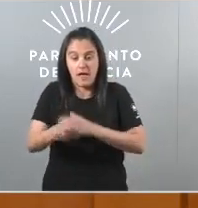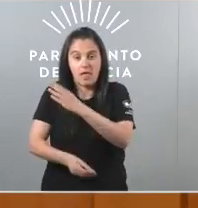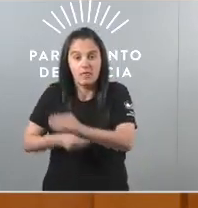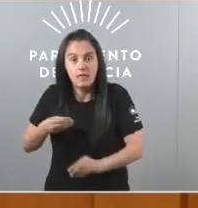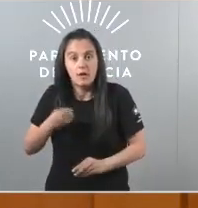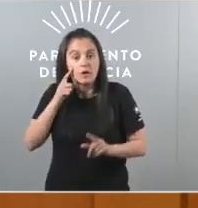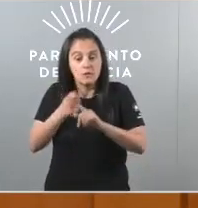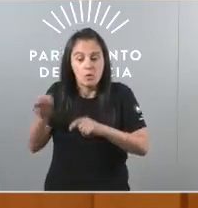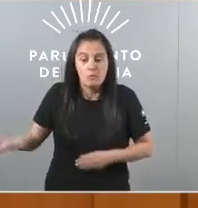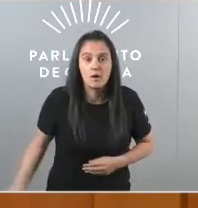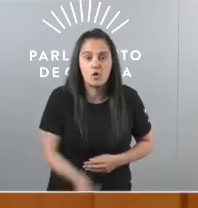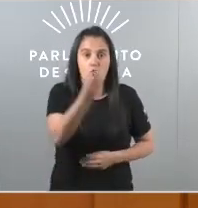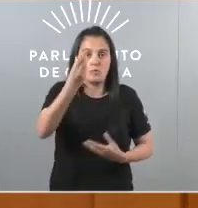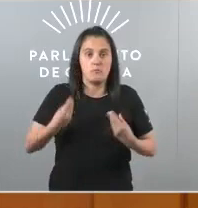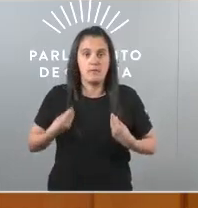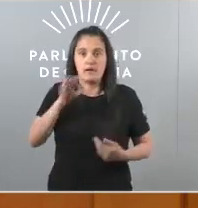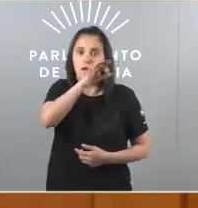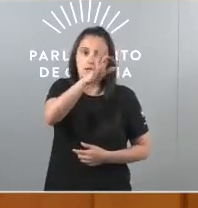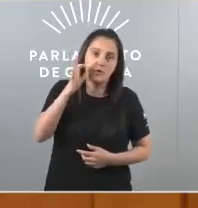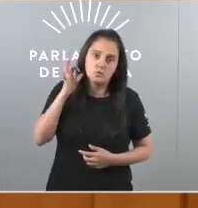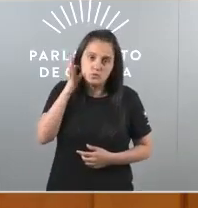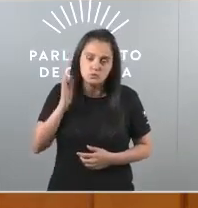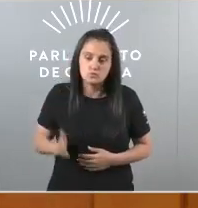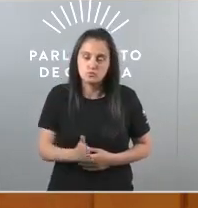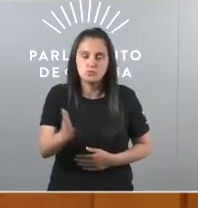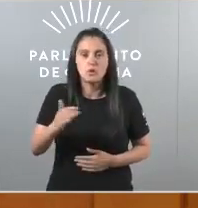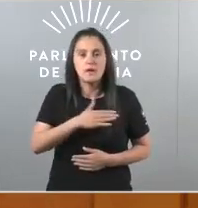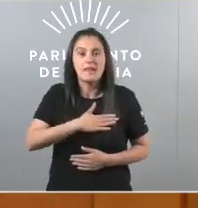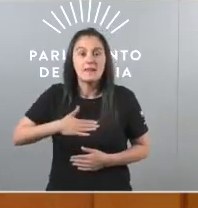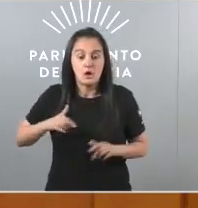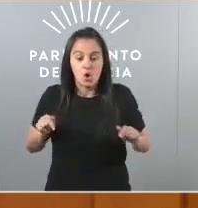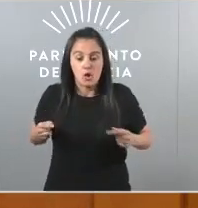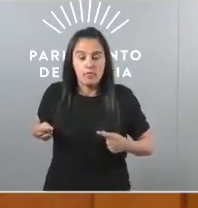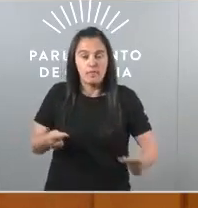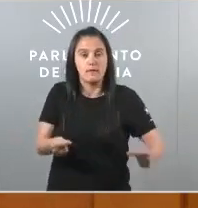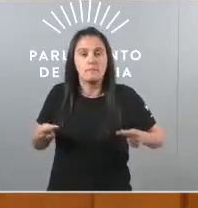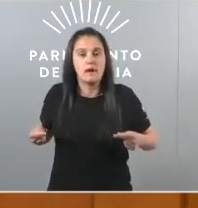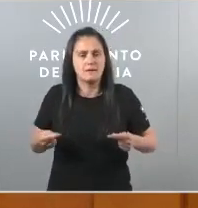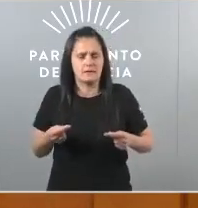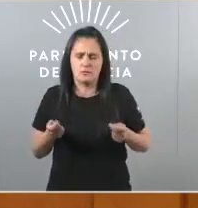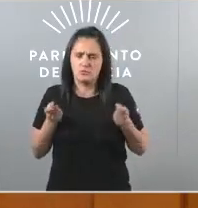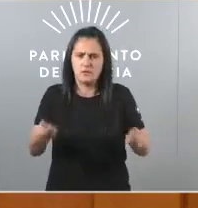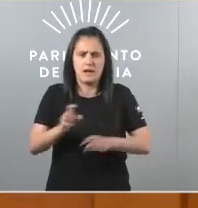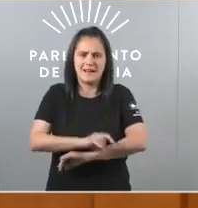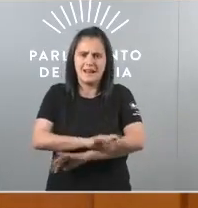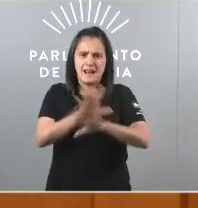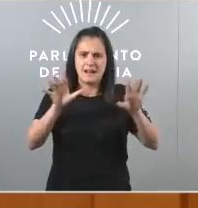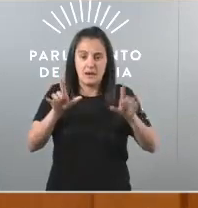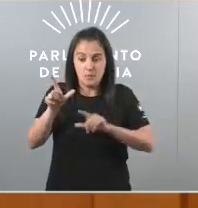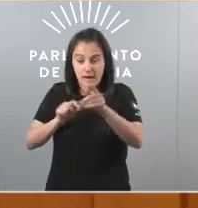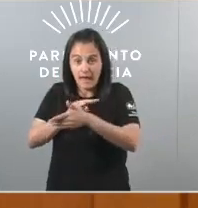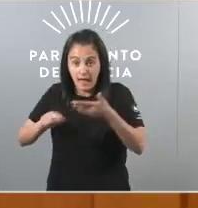a vida dos galegos e das galegas E quero que hoxe en este debate quede moi claro que no BNG